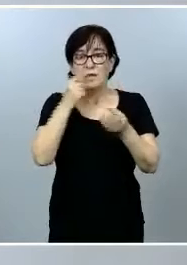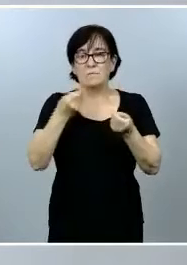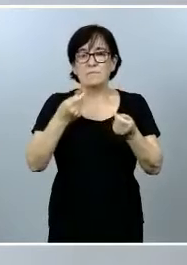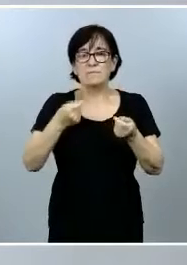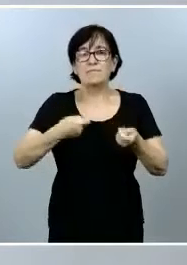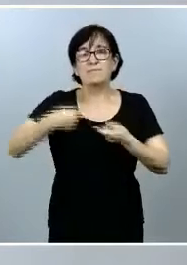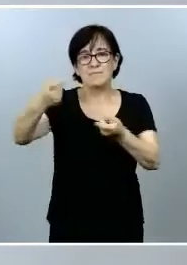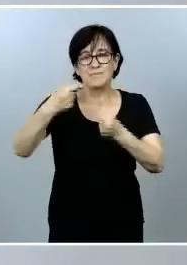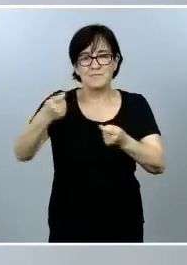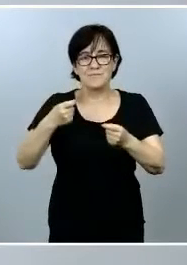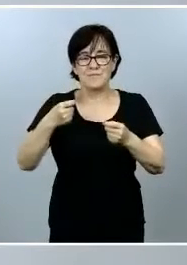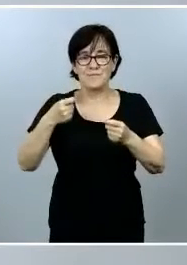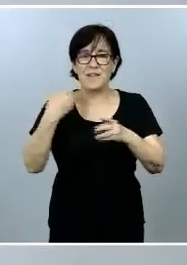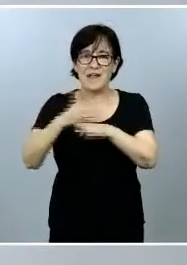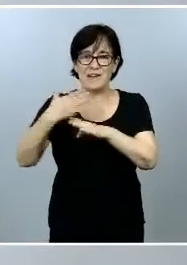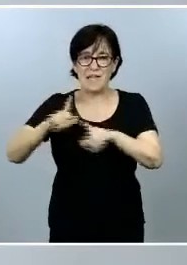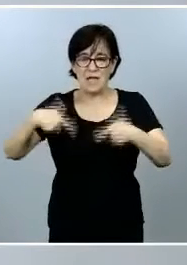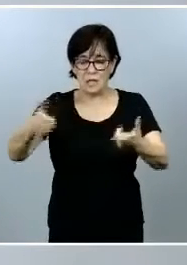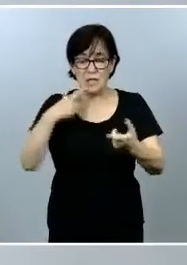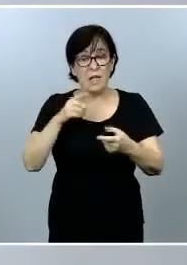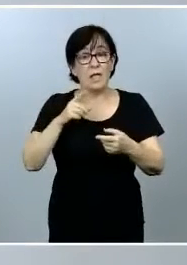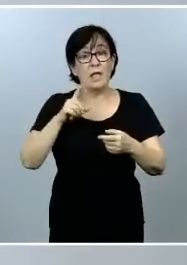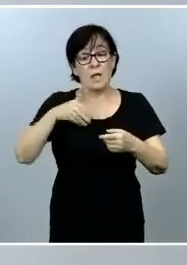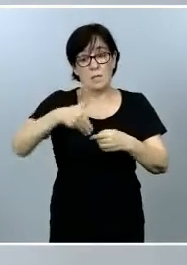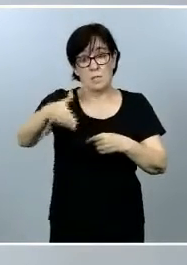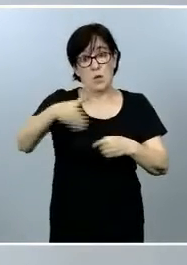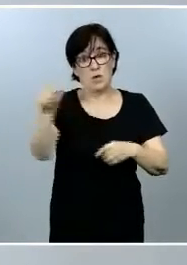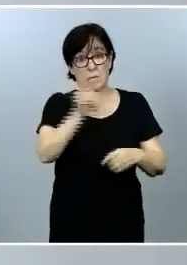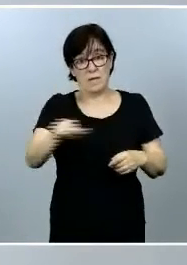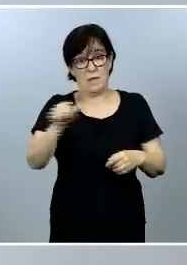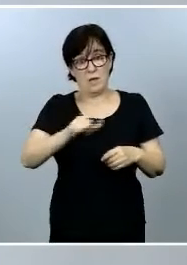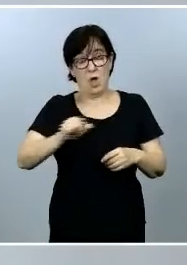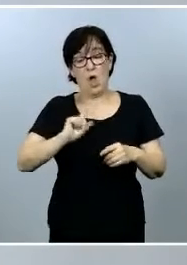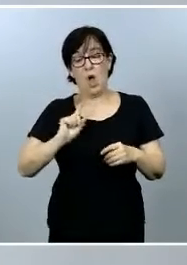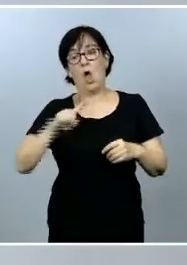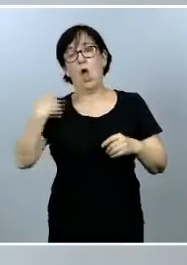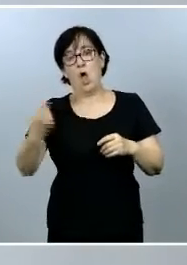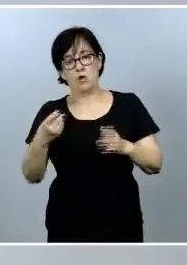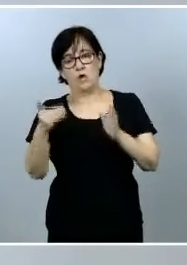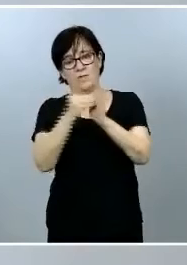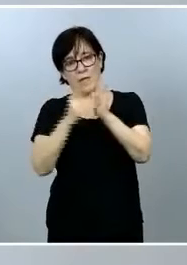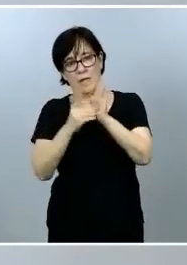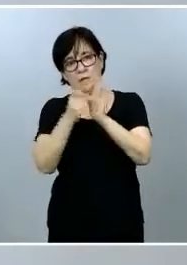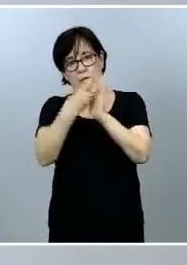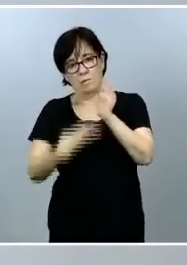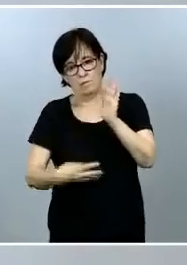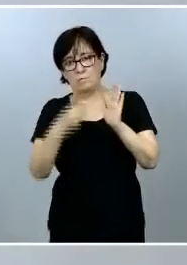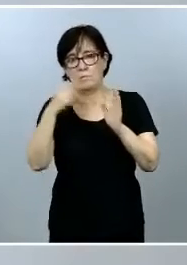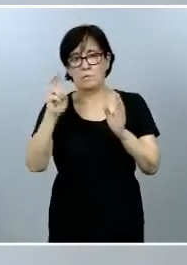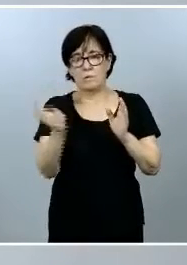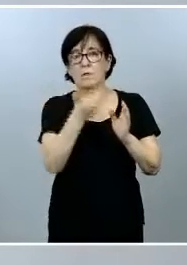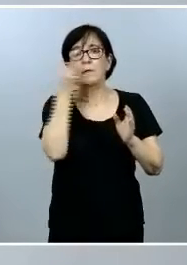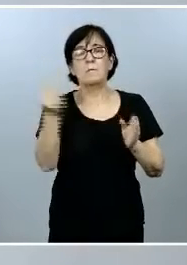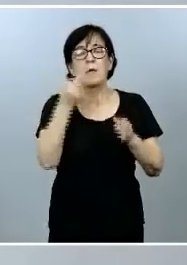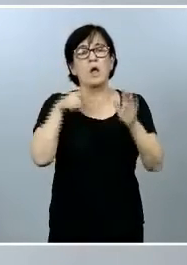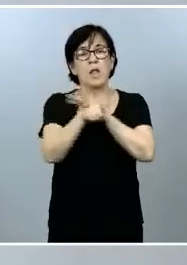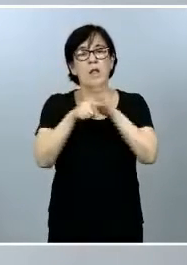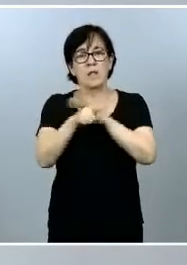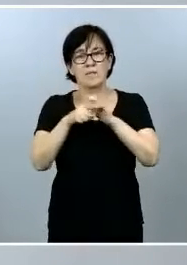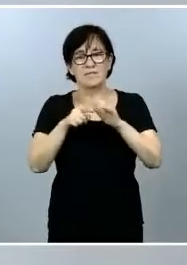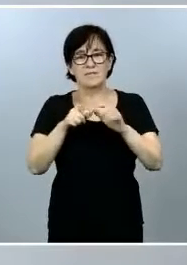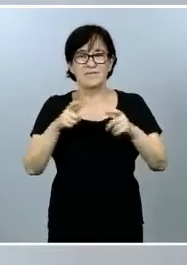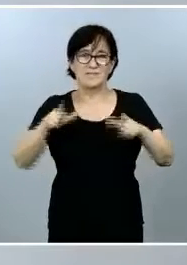se verá acompañado en las próximas semanas de otros reales decretos para mejorar la gestión de los vertederos,